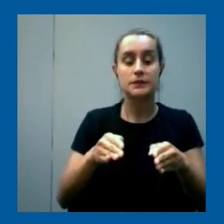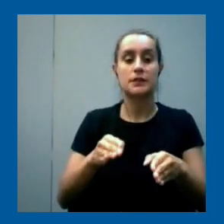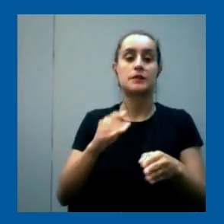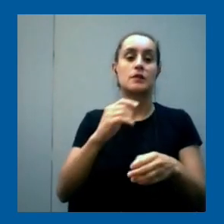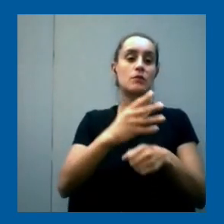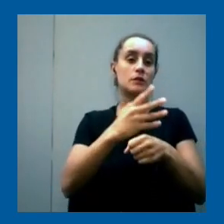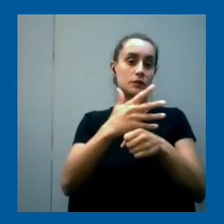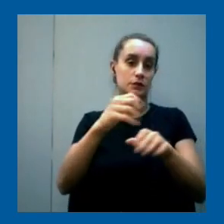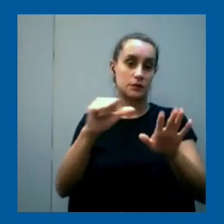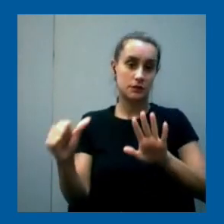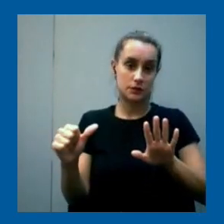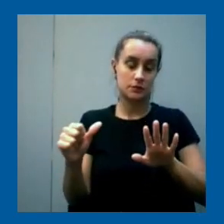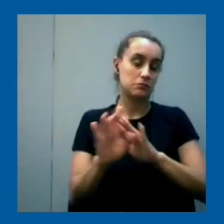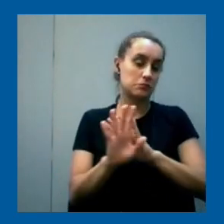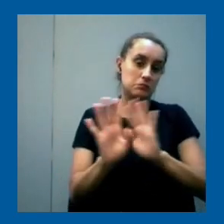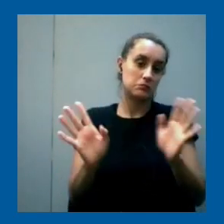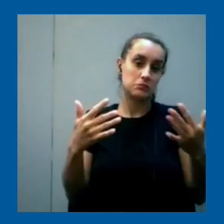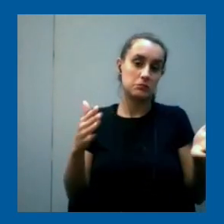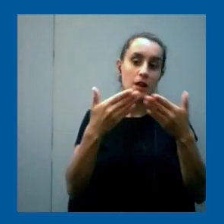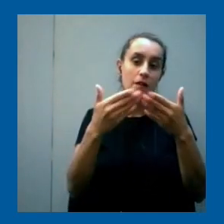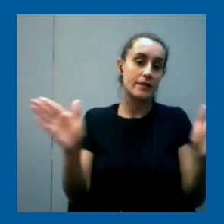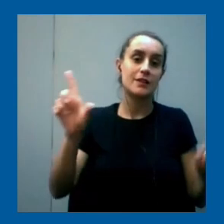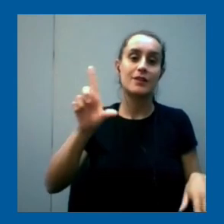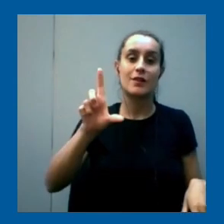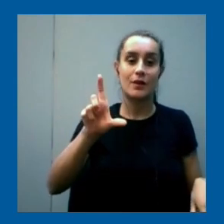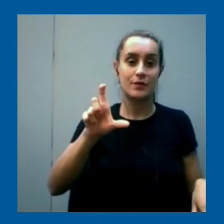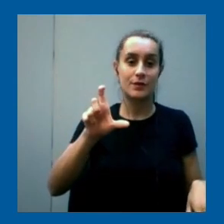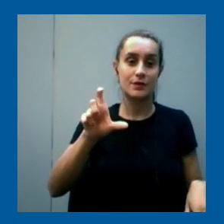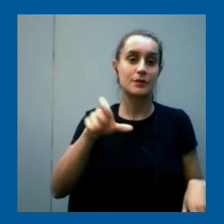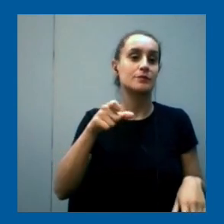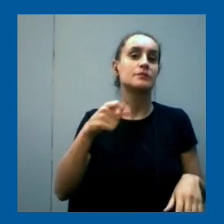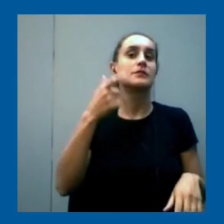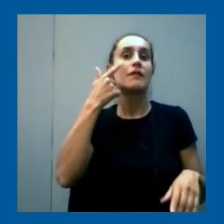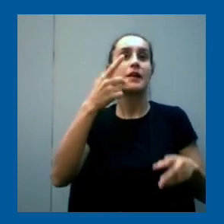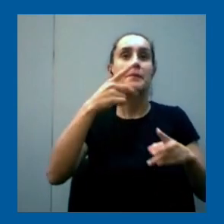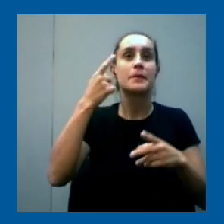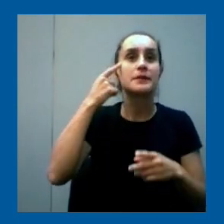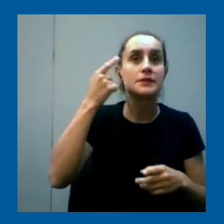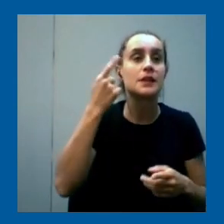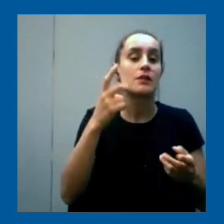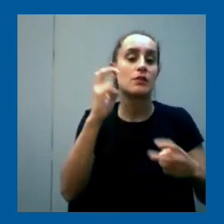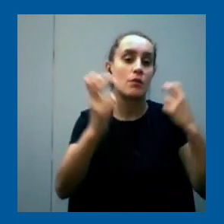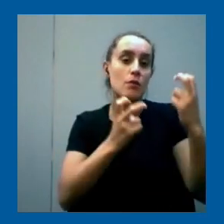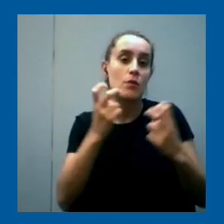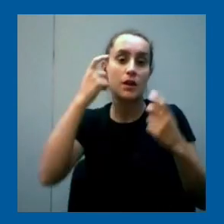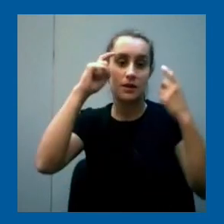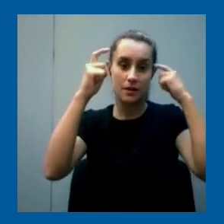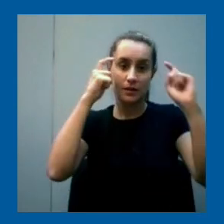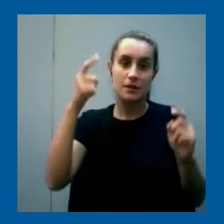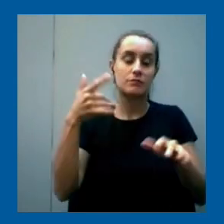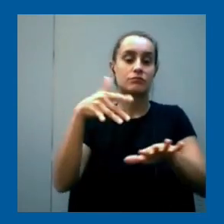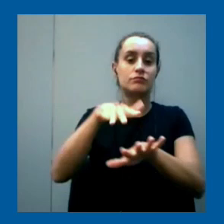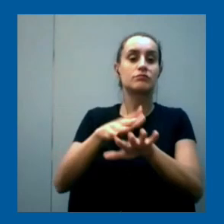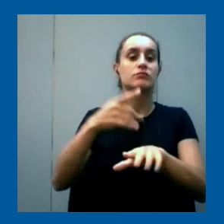y bueno y abiertos por supuesto a ir pensando y buscando ideas de proyectos integradores con las distintas ramas y las